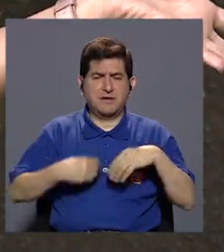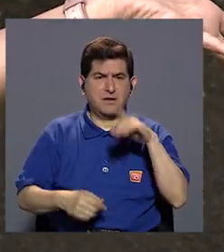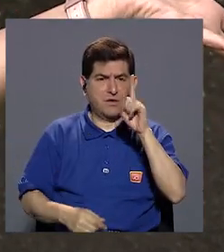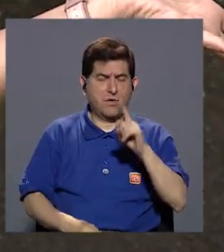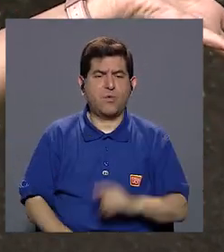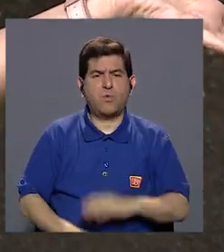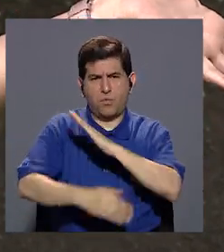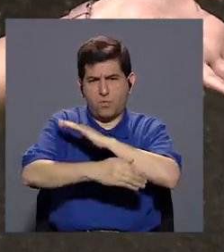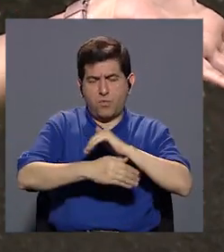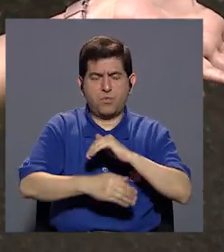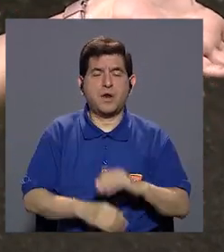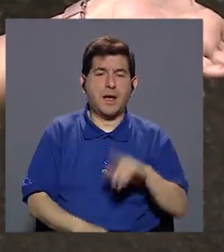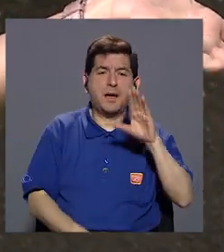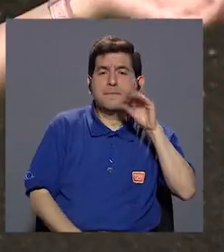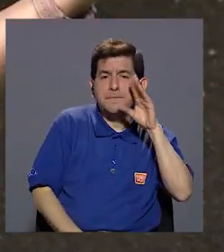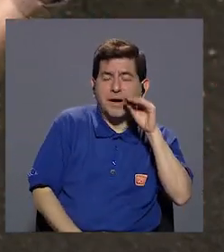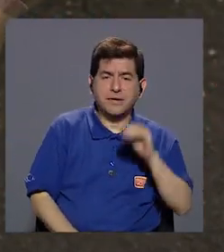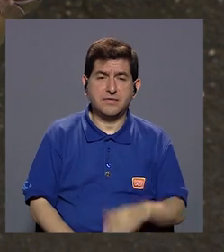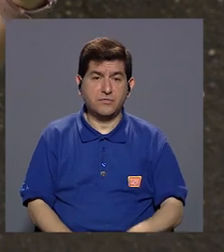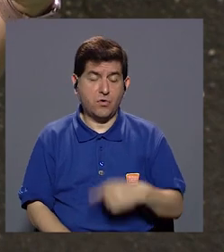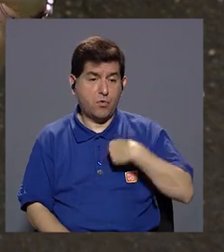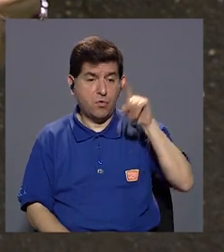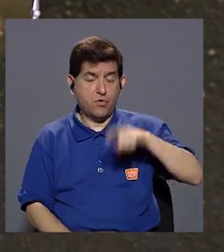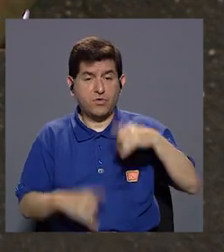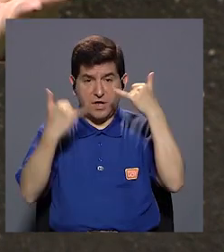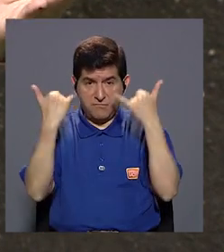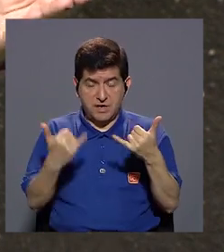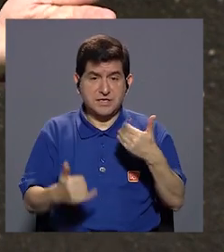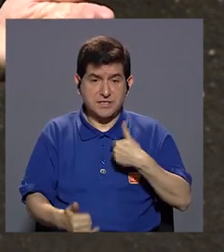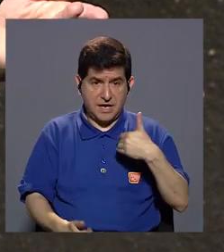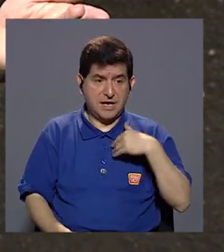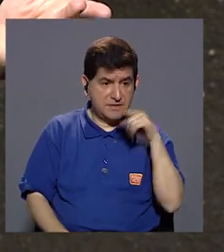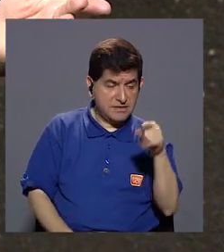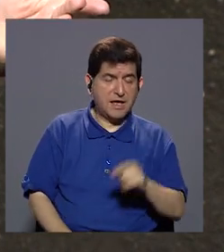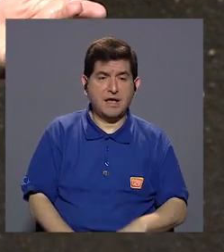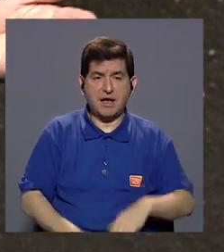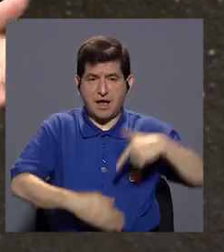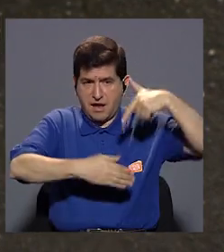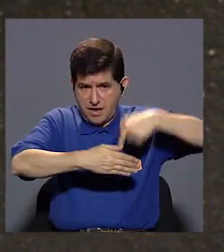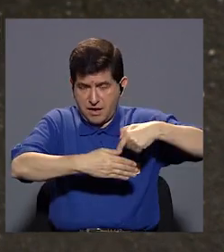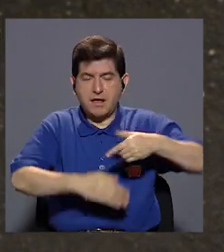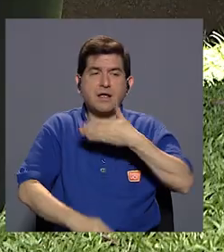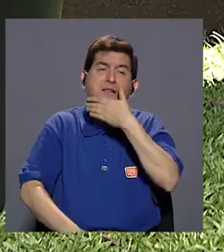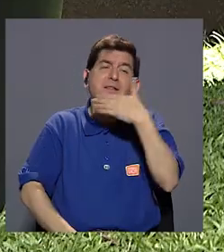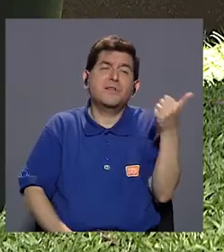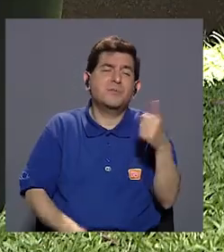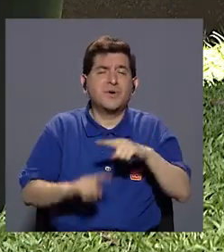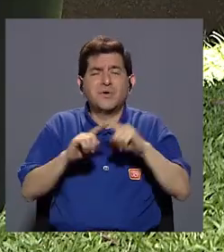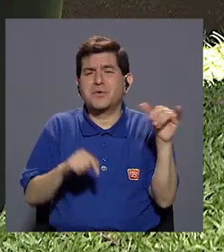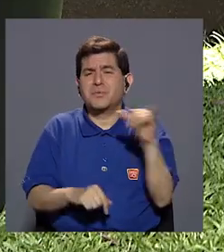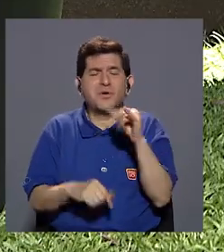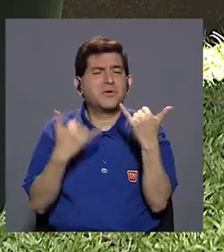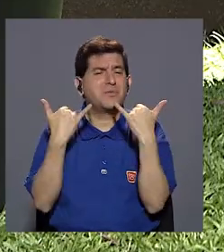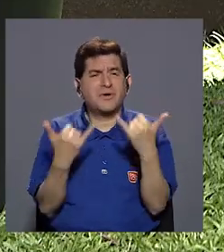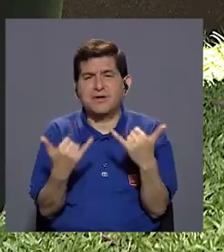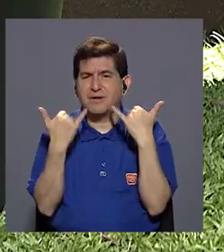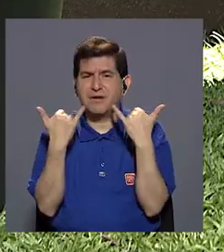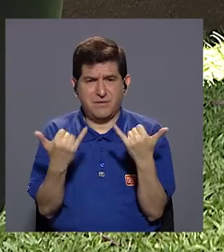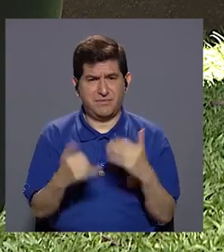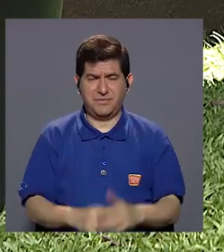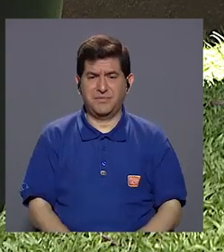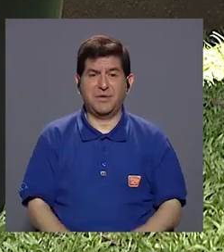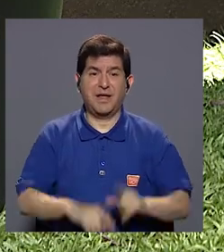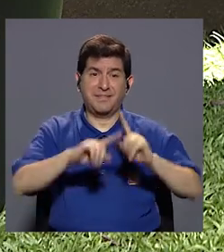mascota, se adquiere un perrito, ¿debería uno ya adquirirlo con esa vacuna? Es lo ideal, pero es que también ahorita